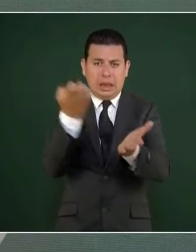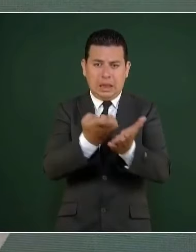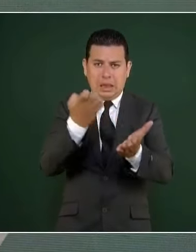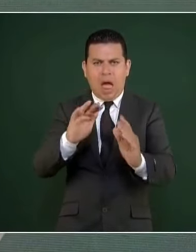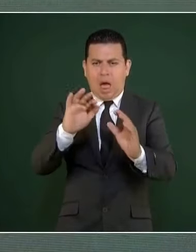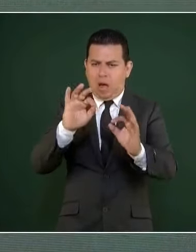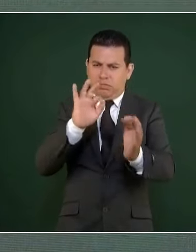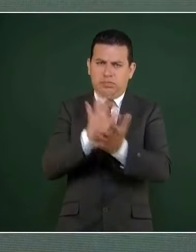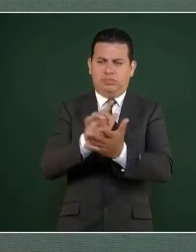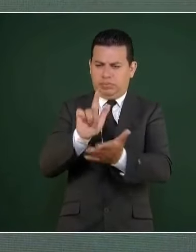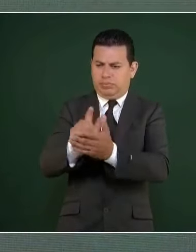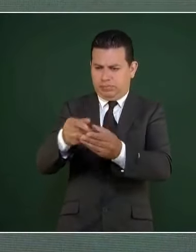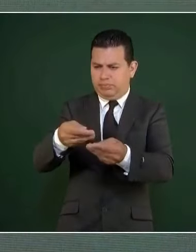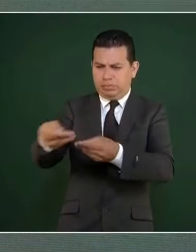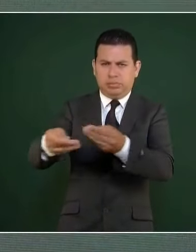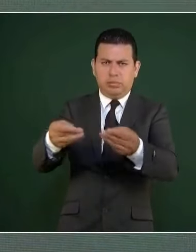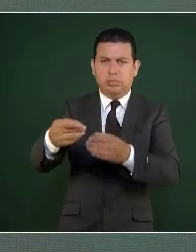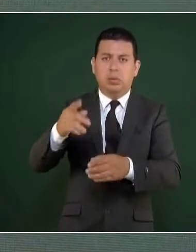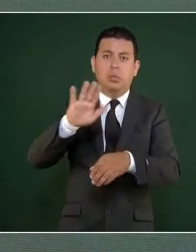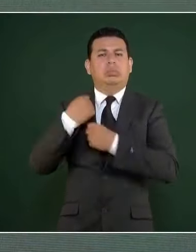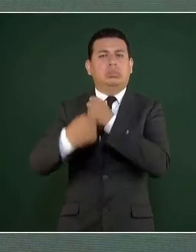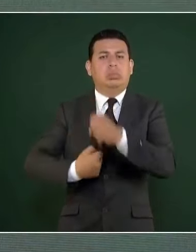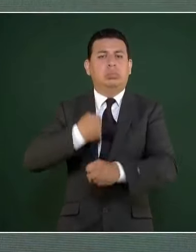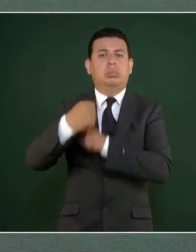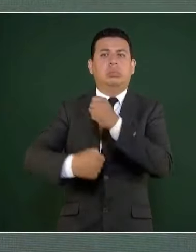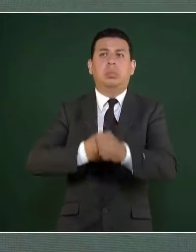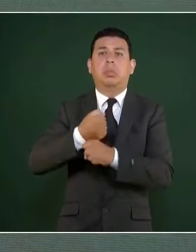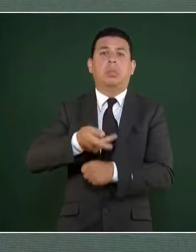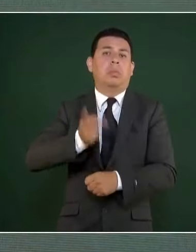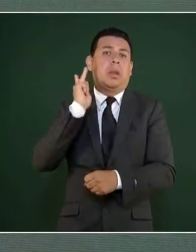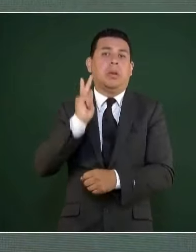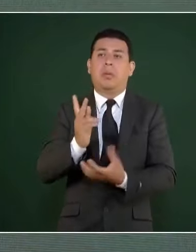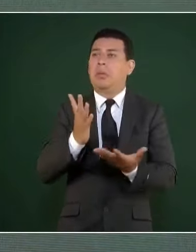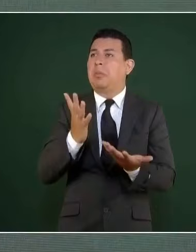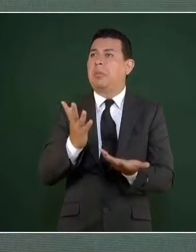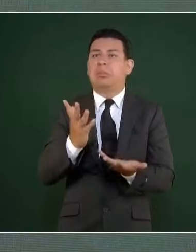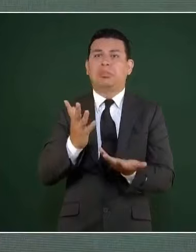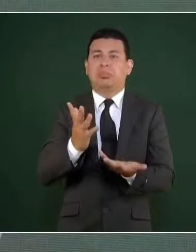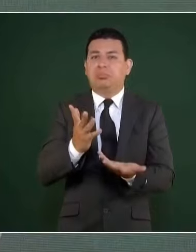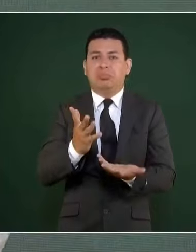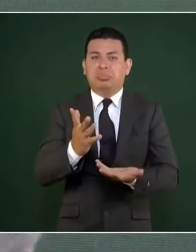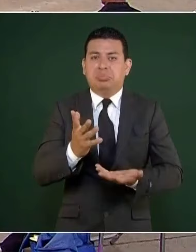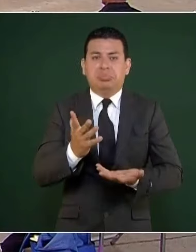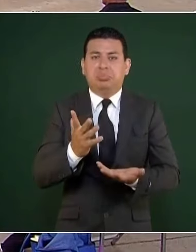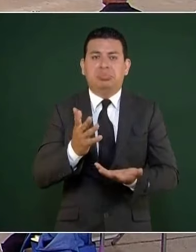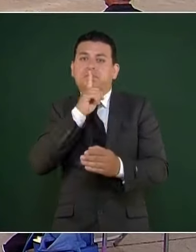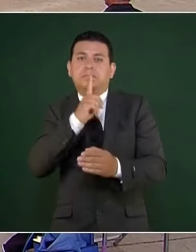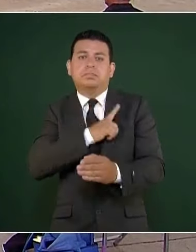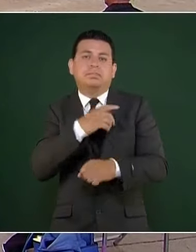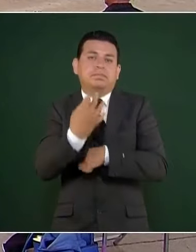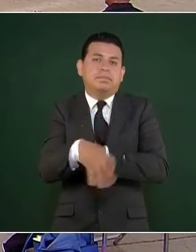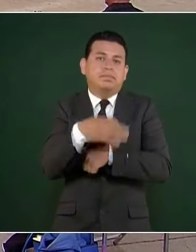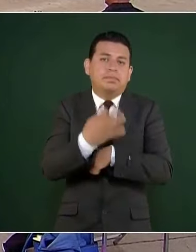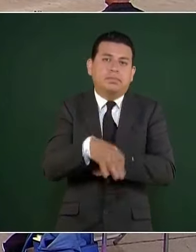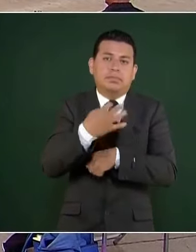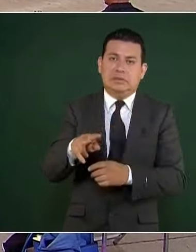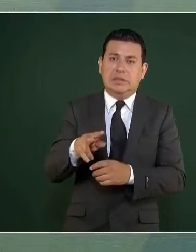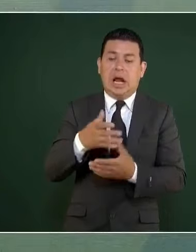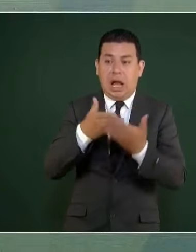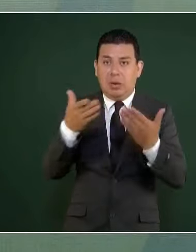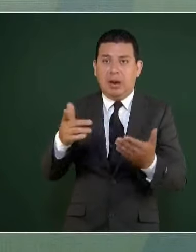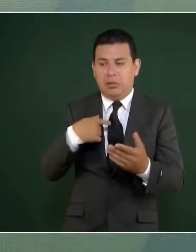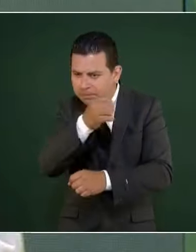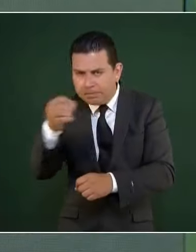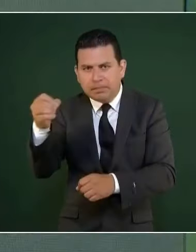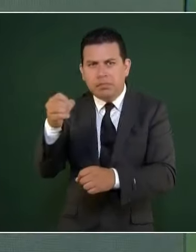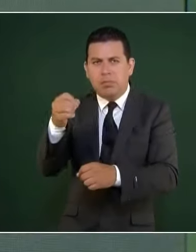regularizando a gente que llevaba años viviendo sin papel y están muy contentos.